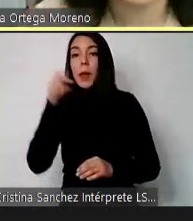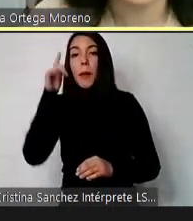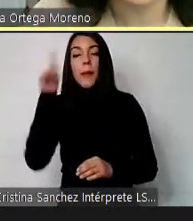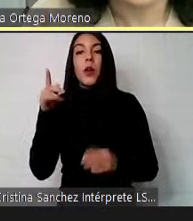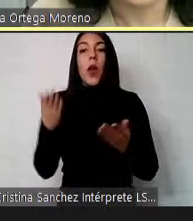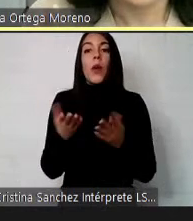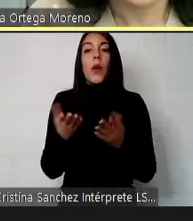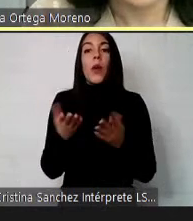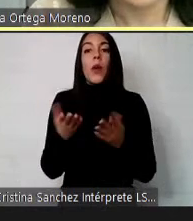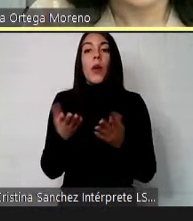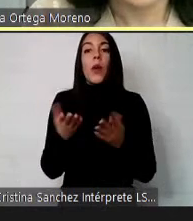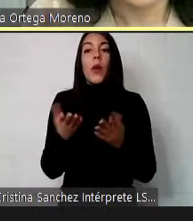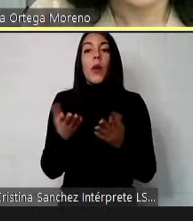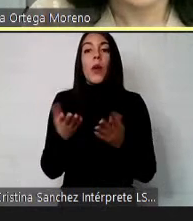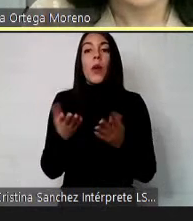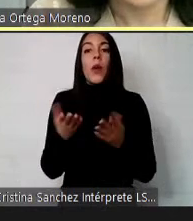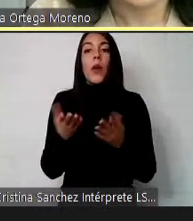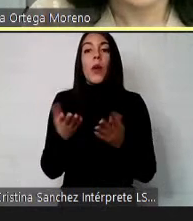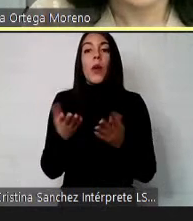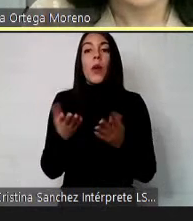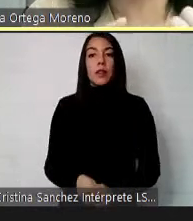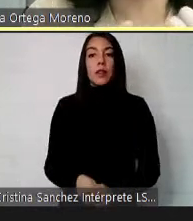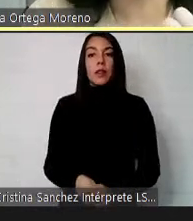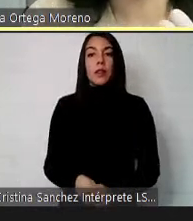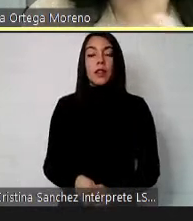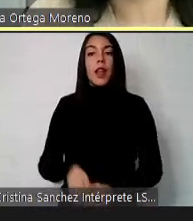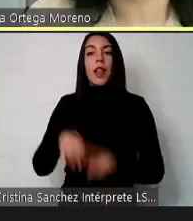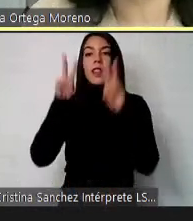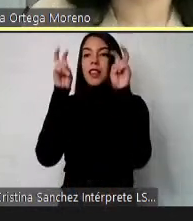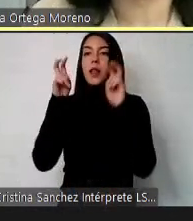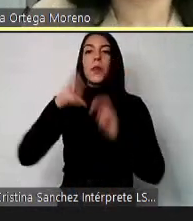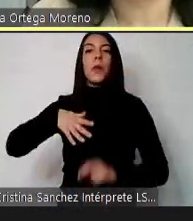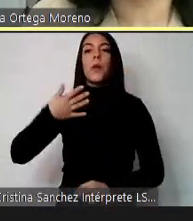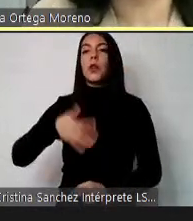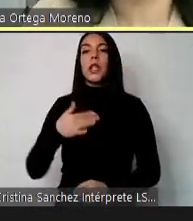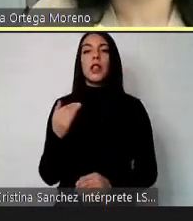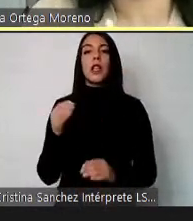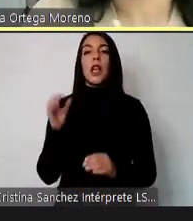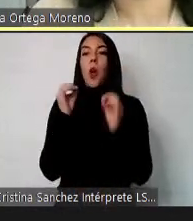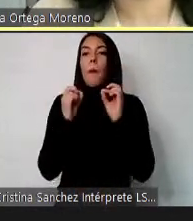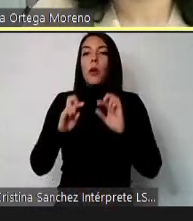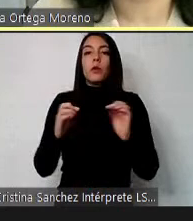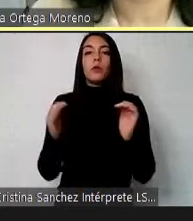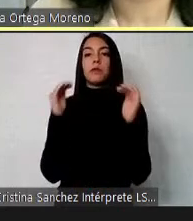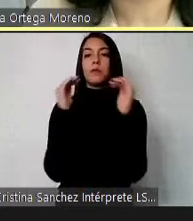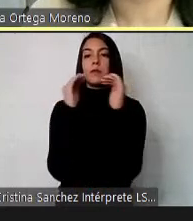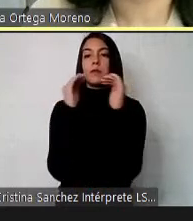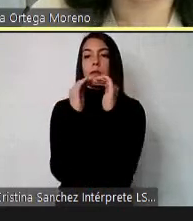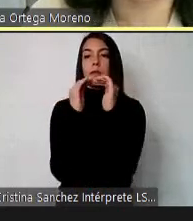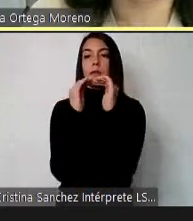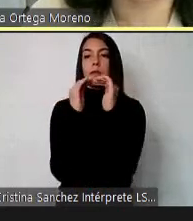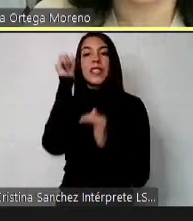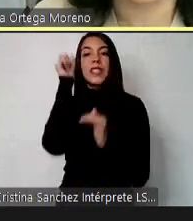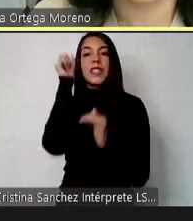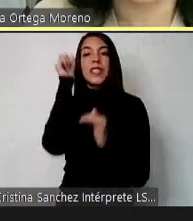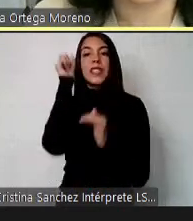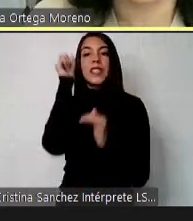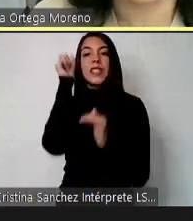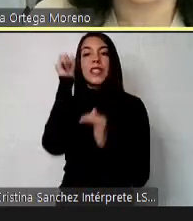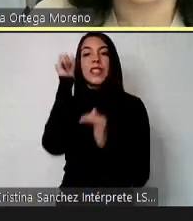conservar diciendo que un tema importante es igualdad de oportunidades y entender qué es la